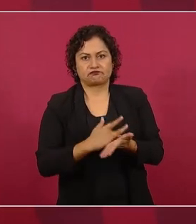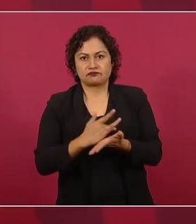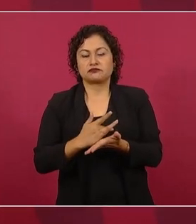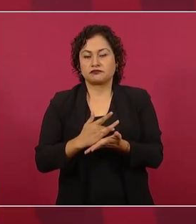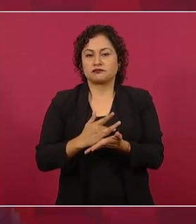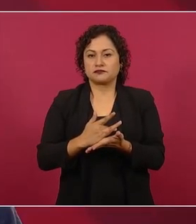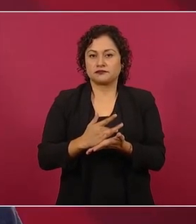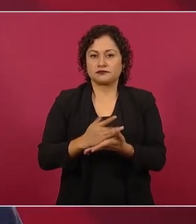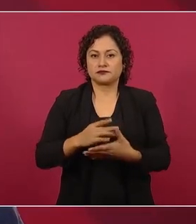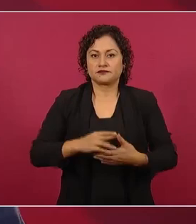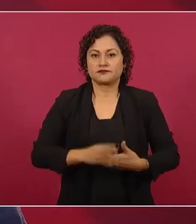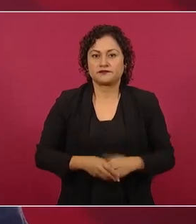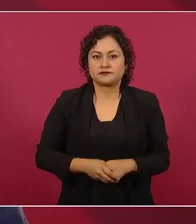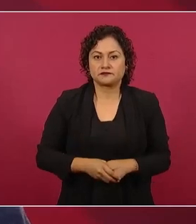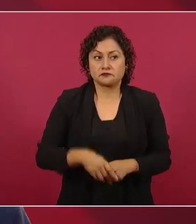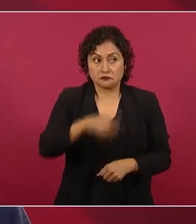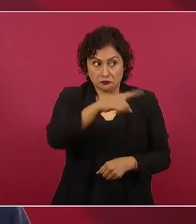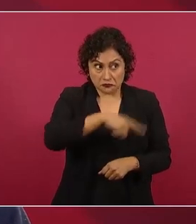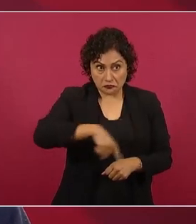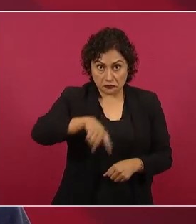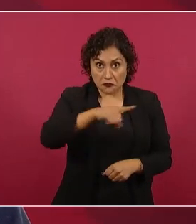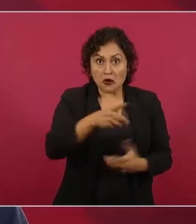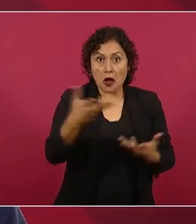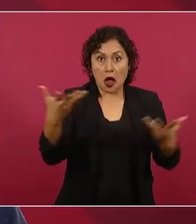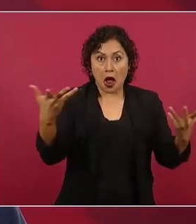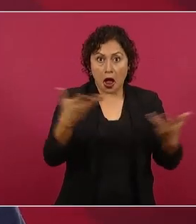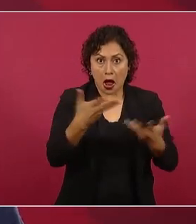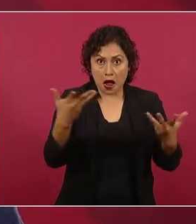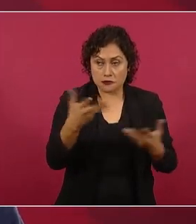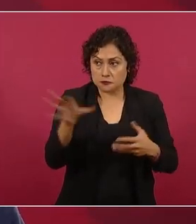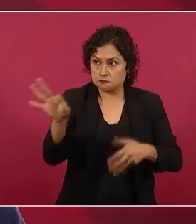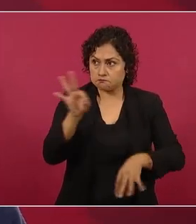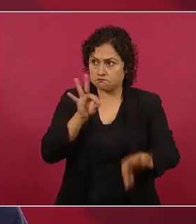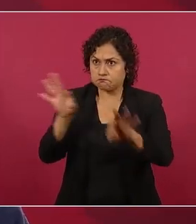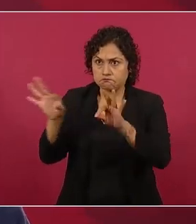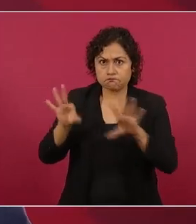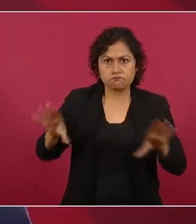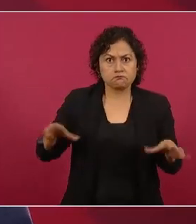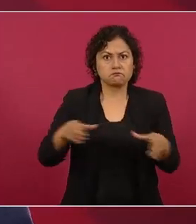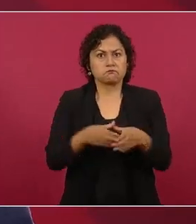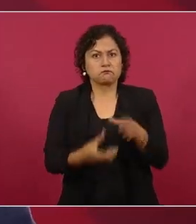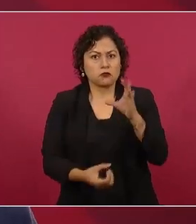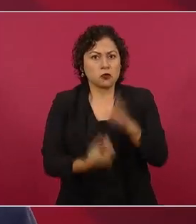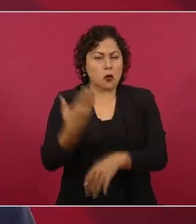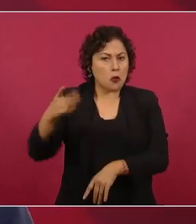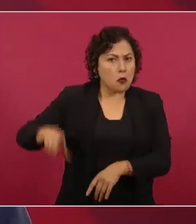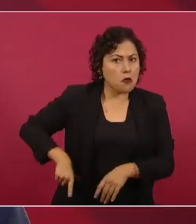constituyeron al actual gobierno, legal, legítimamente.